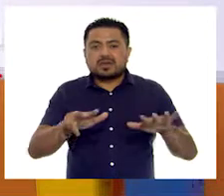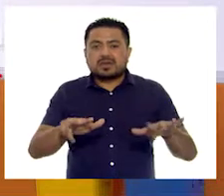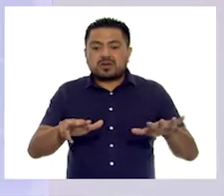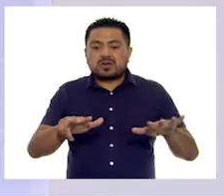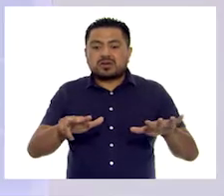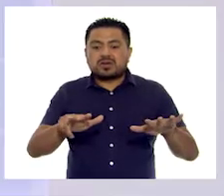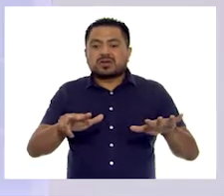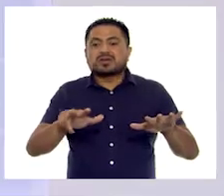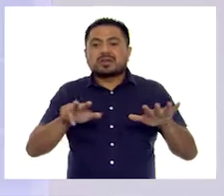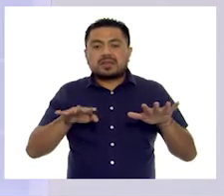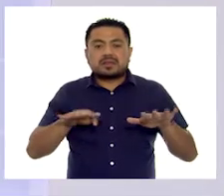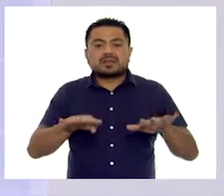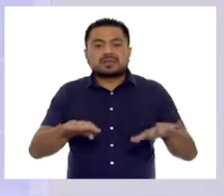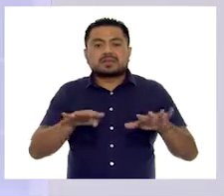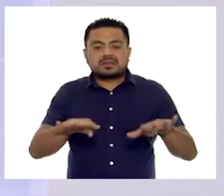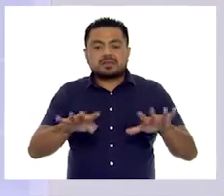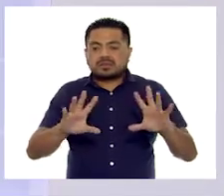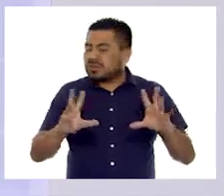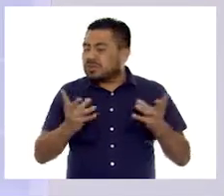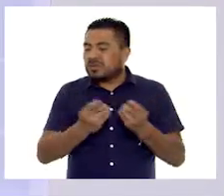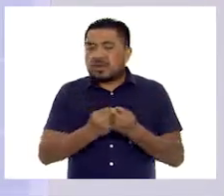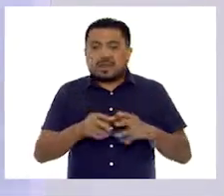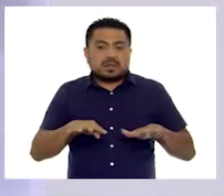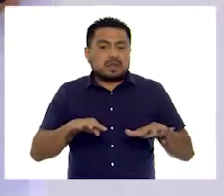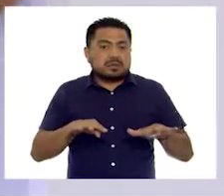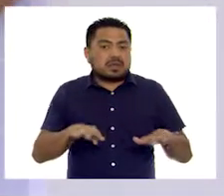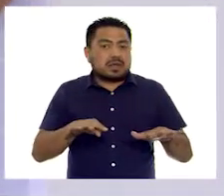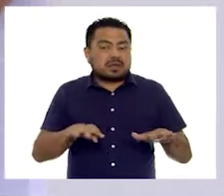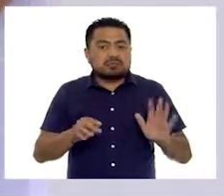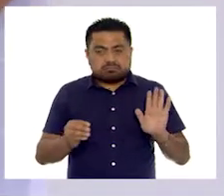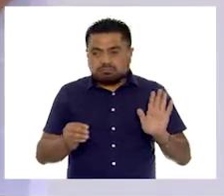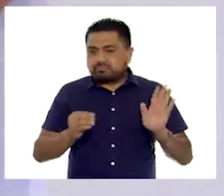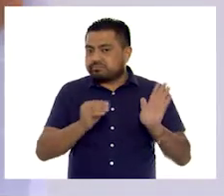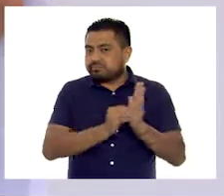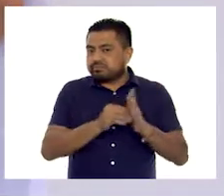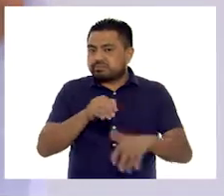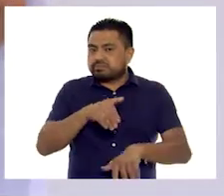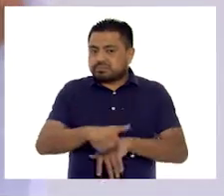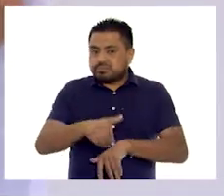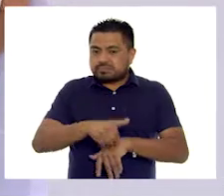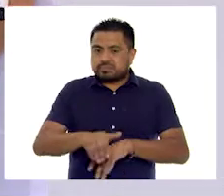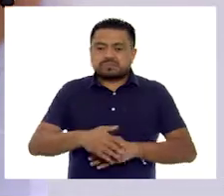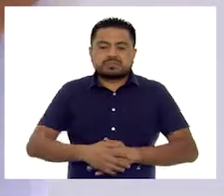dieciocho, diecinueve. Anotamos el número